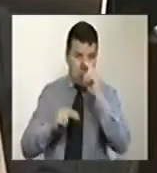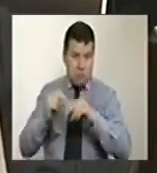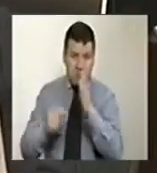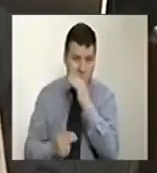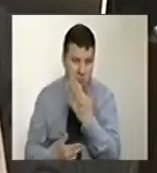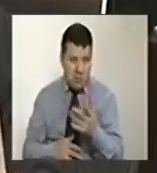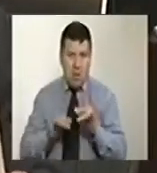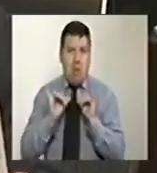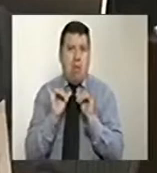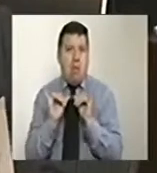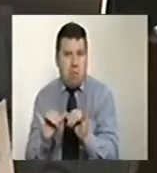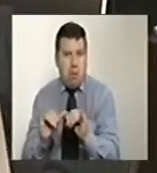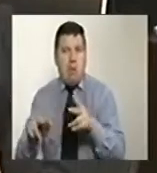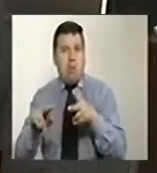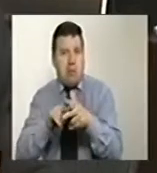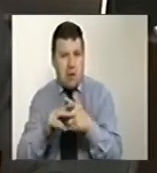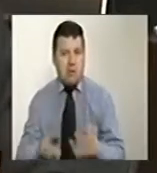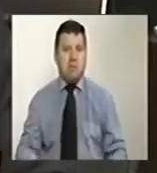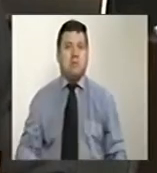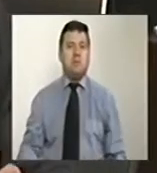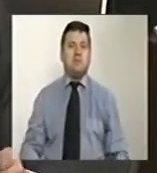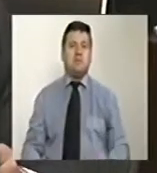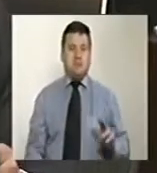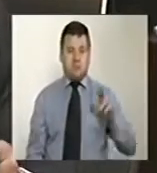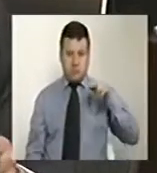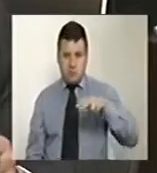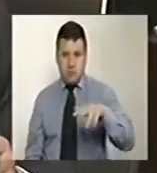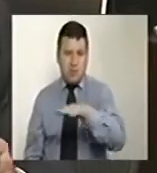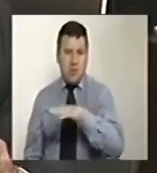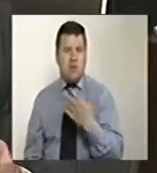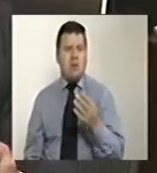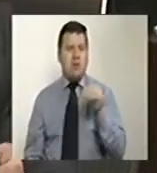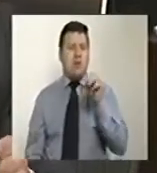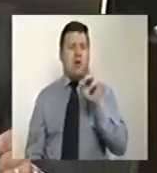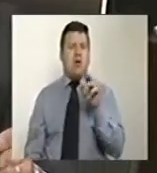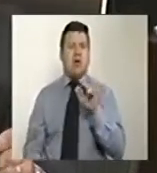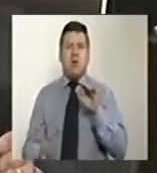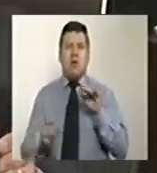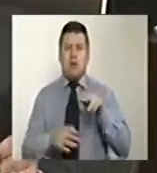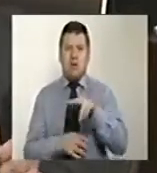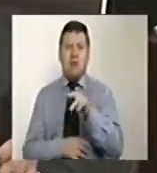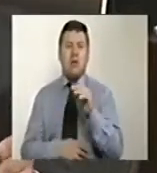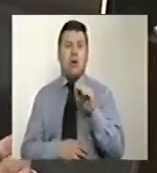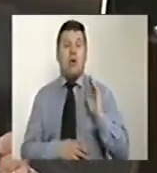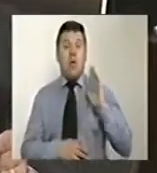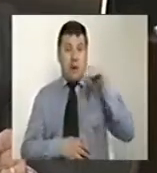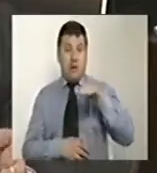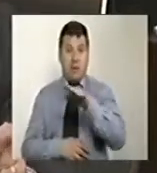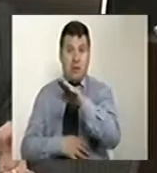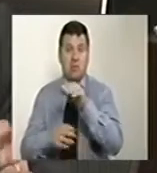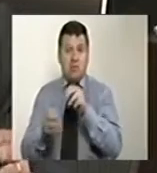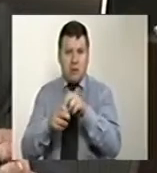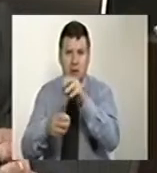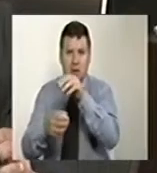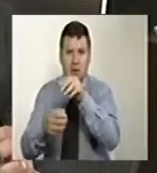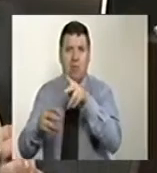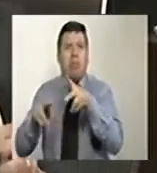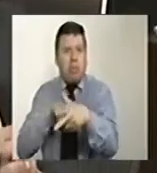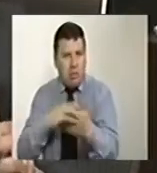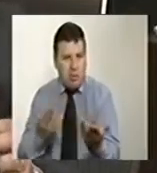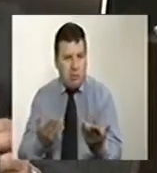obras paralizadas o suspendidas. Vía Mulalólogo Guerrero que conecta a Buenaventura con el resto del país.